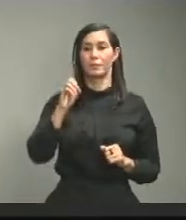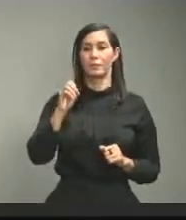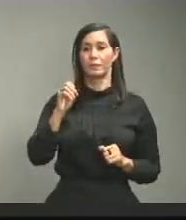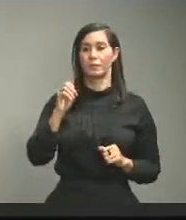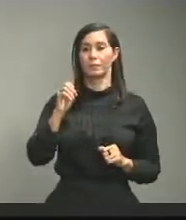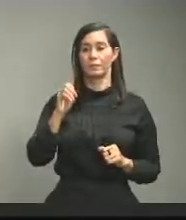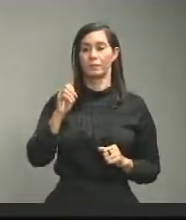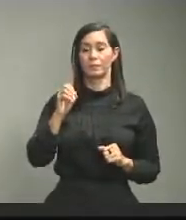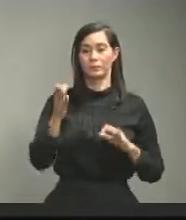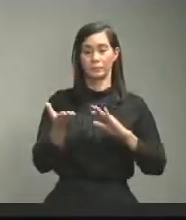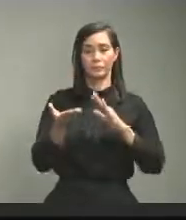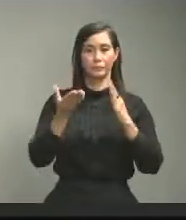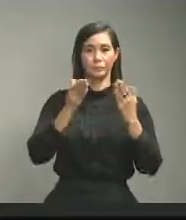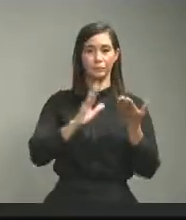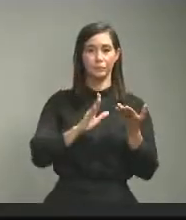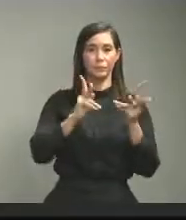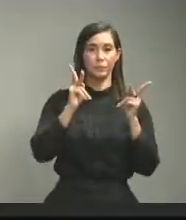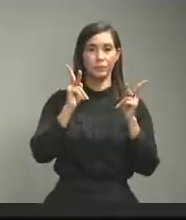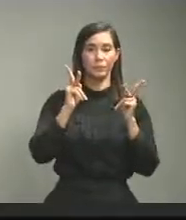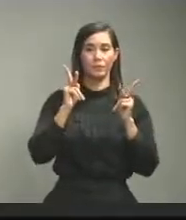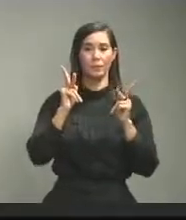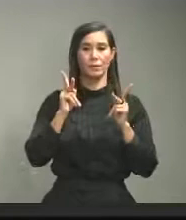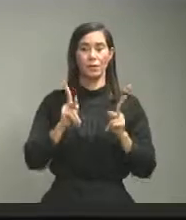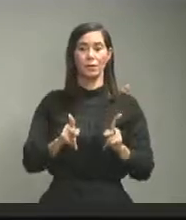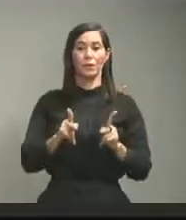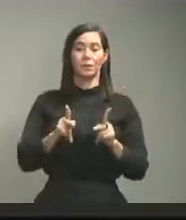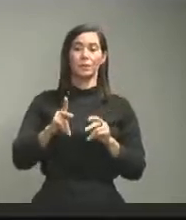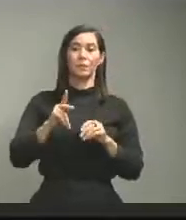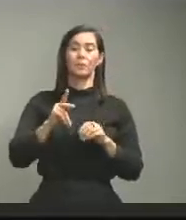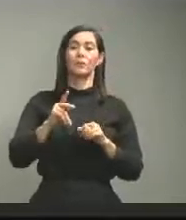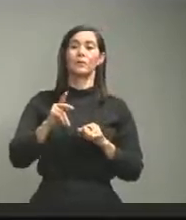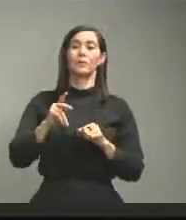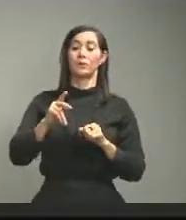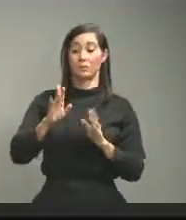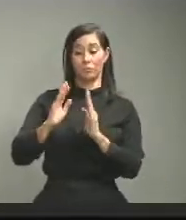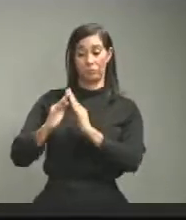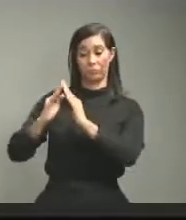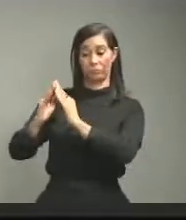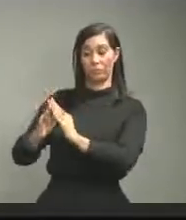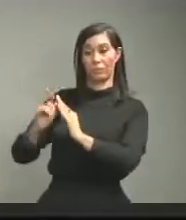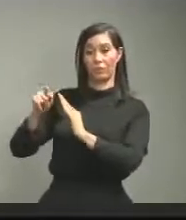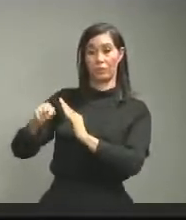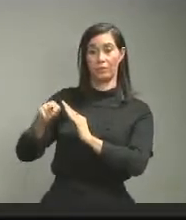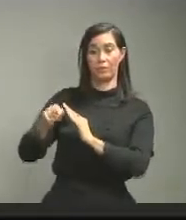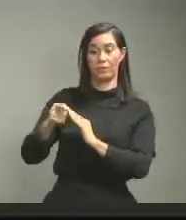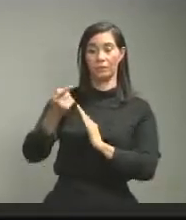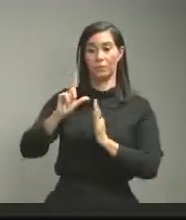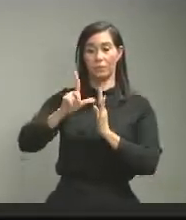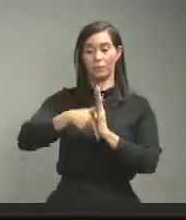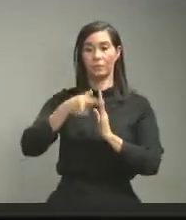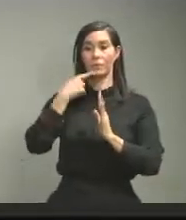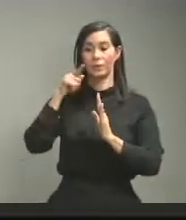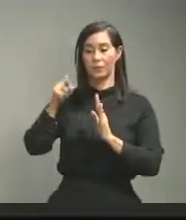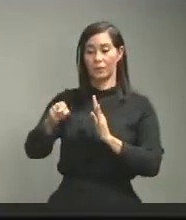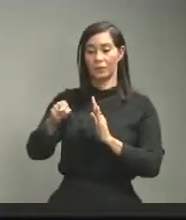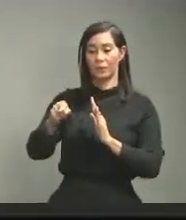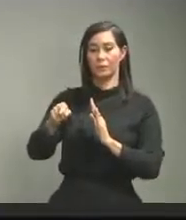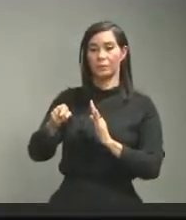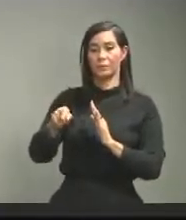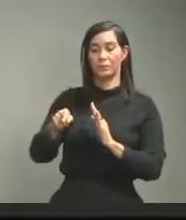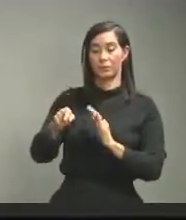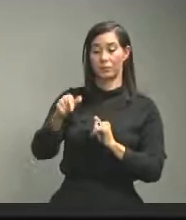de un ciudadano de la provincia de José de Ocoa aunque luego se aclaró que esta persona pertenecía